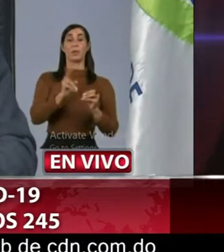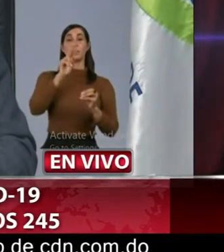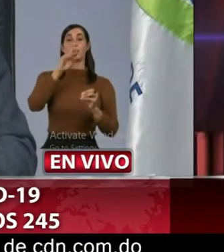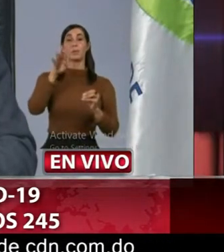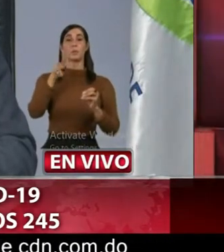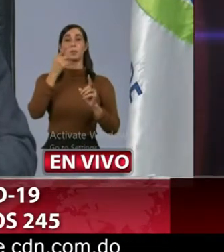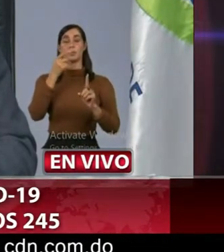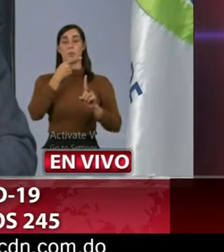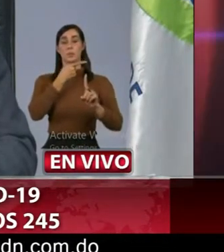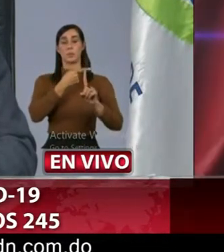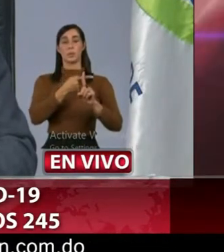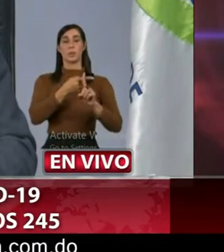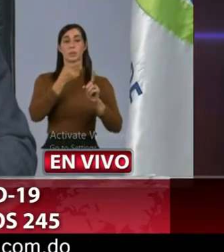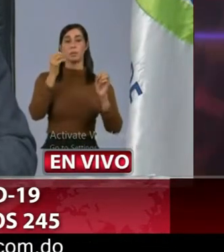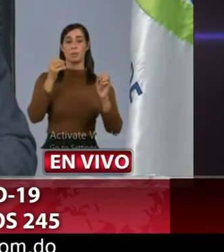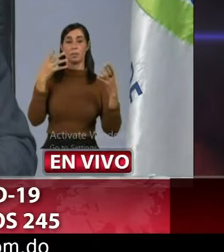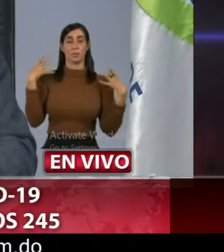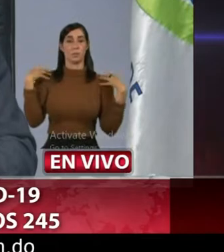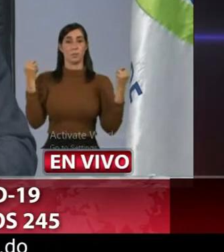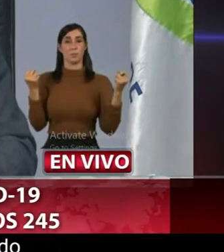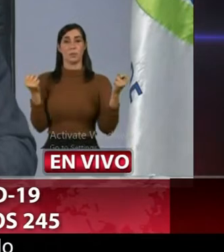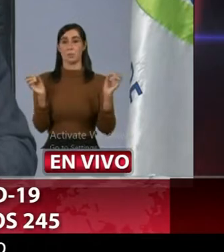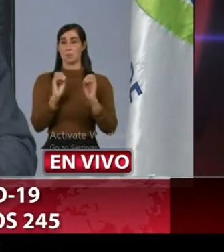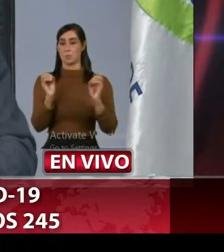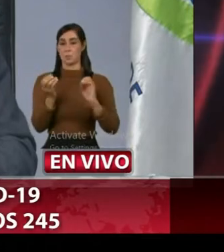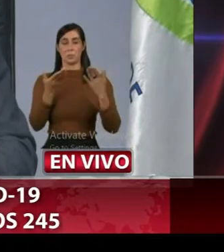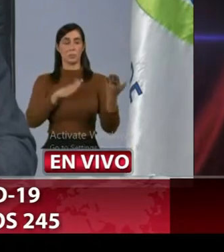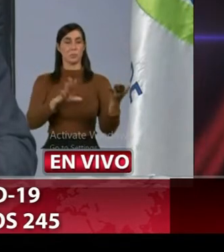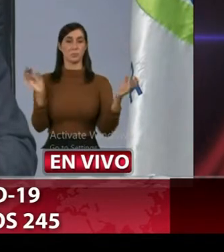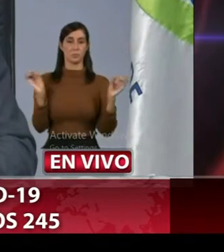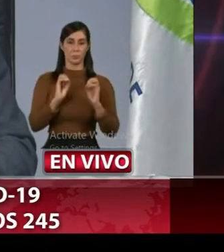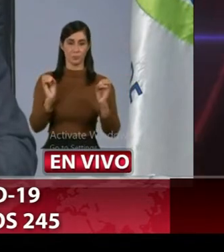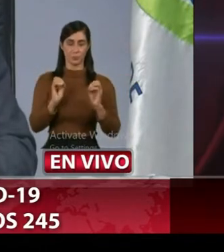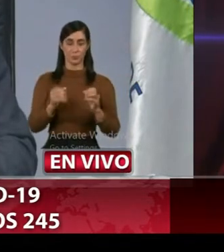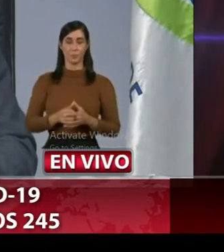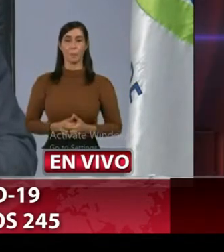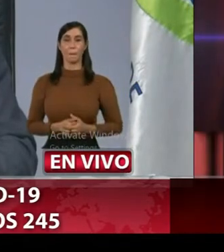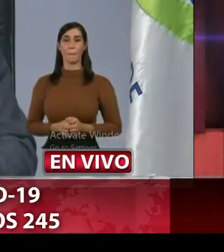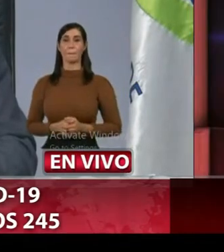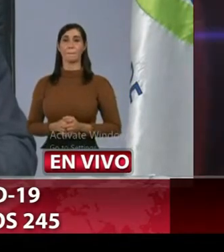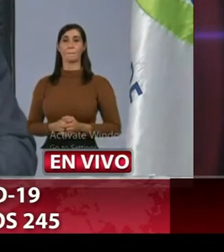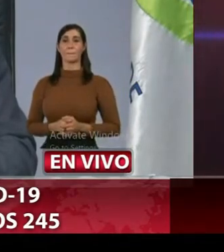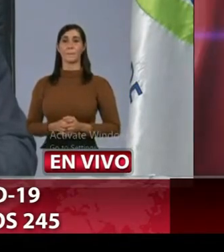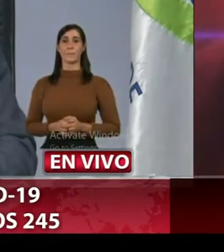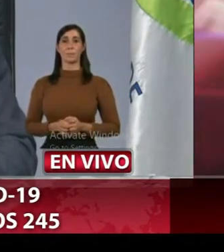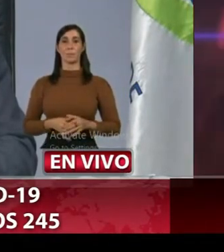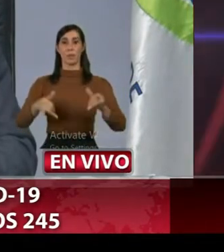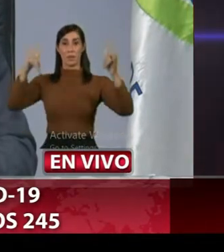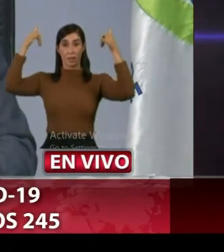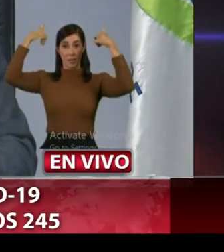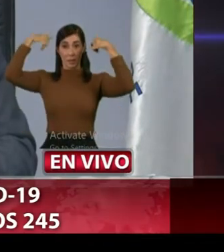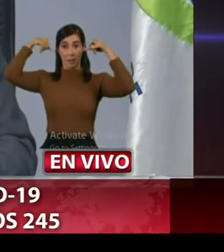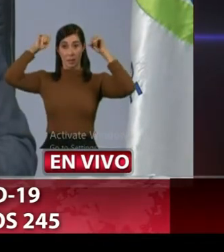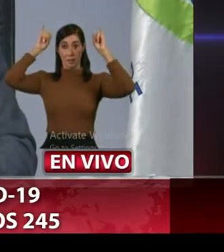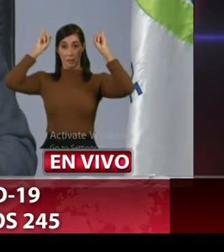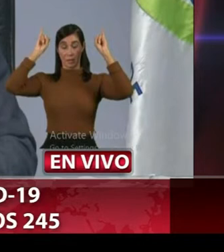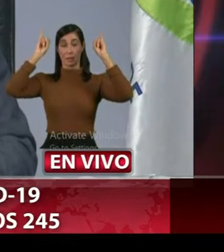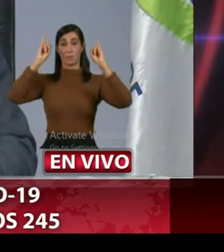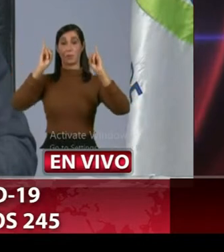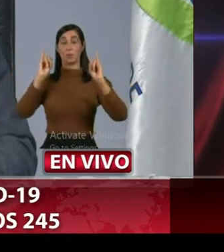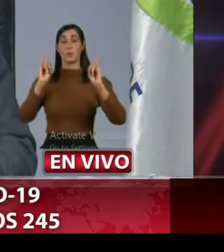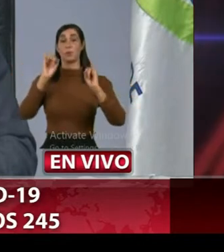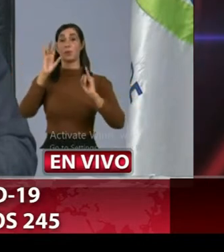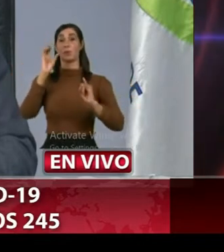positividad cero recuperados cero fallecidos El Ceibo cero casos nuevos